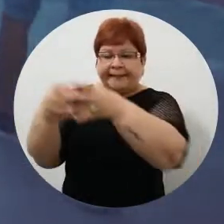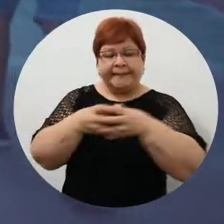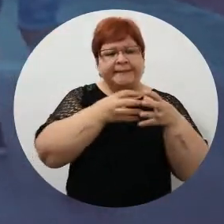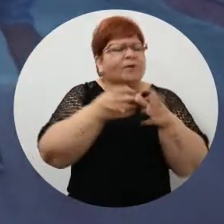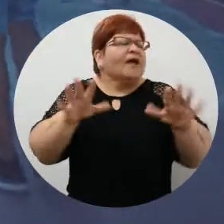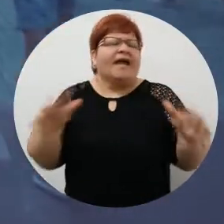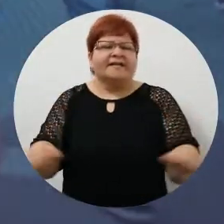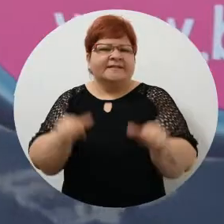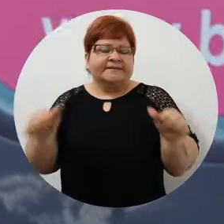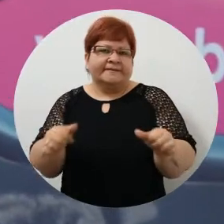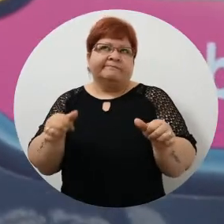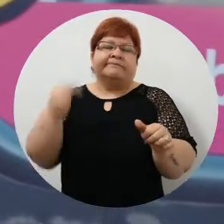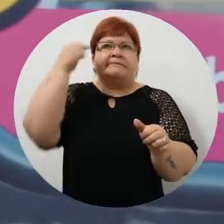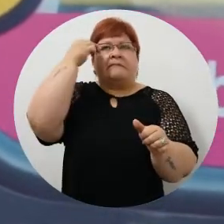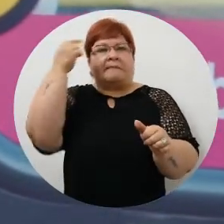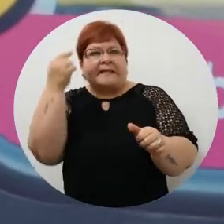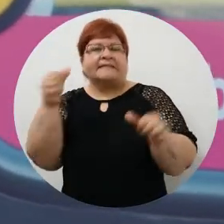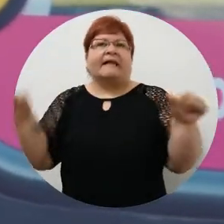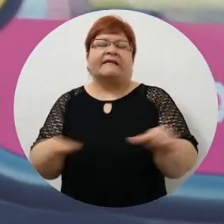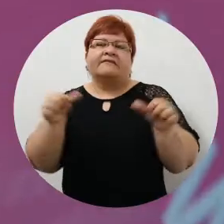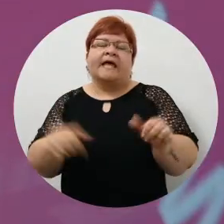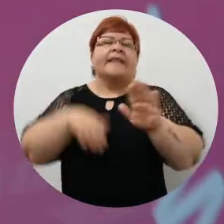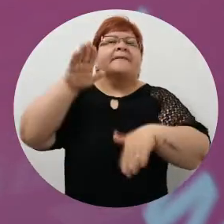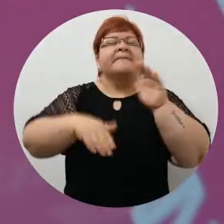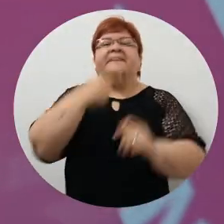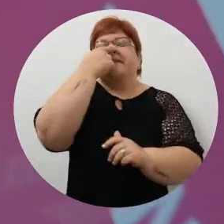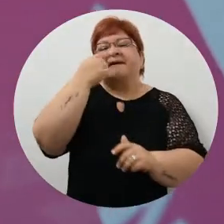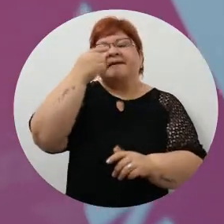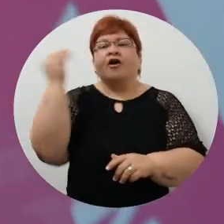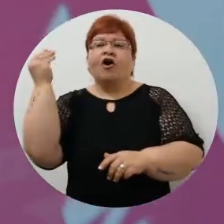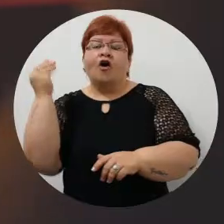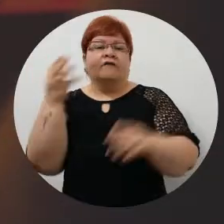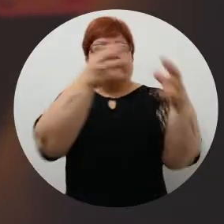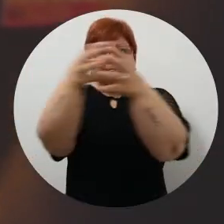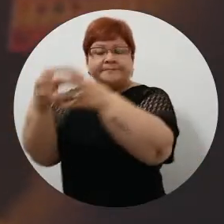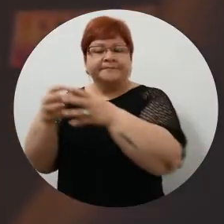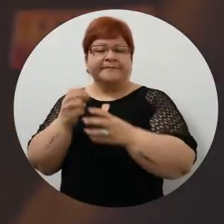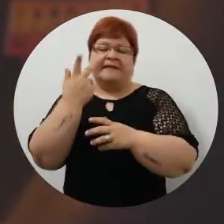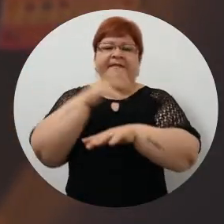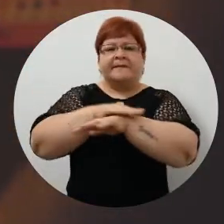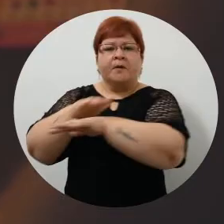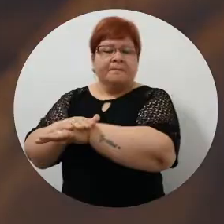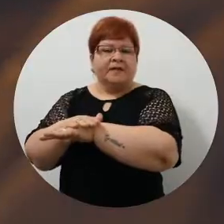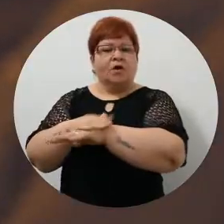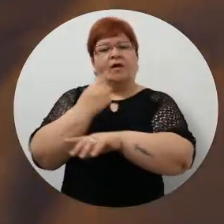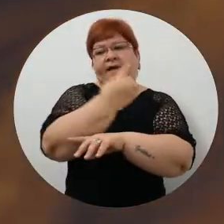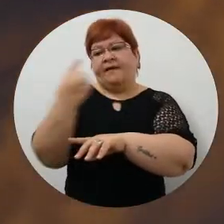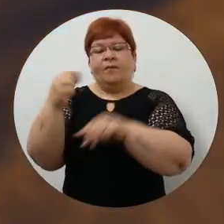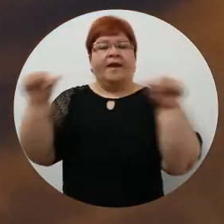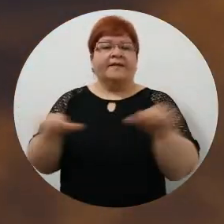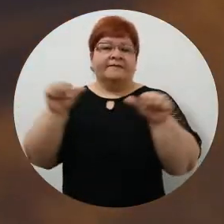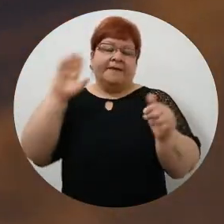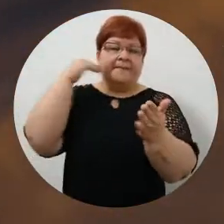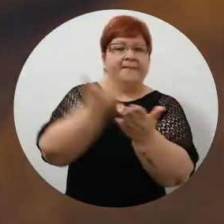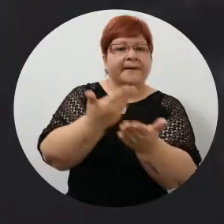hacen es poder diseñar actividades de acorde a los intereses de los jóvenes. Hay como tres momentos, digamos, en cada una de las actividades que se